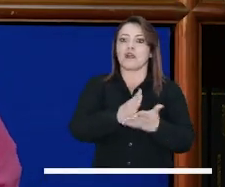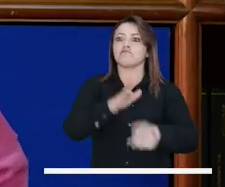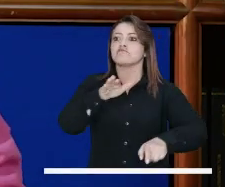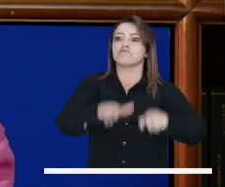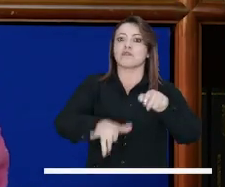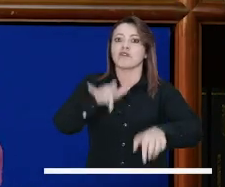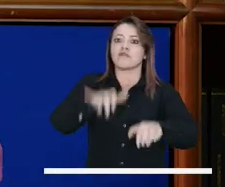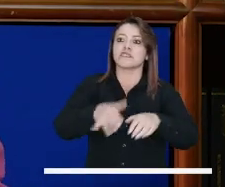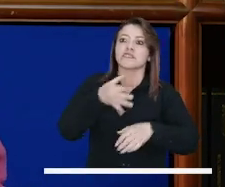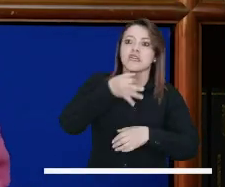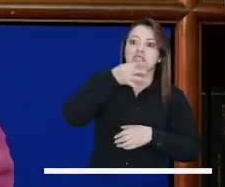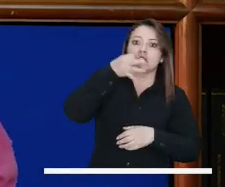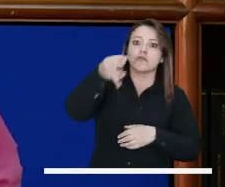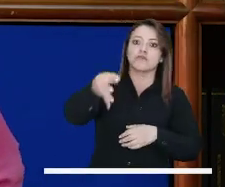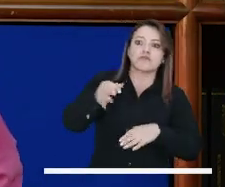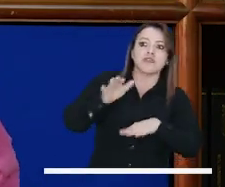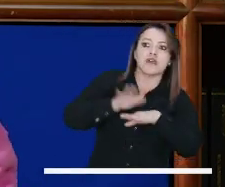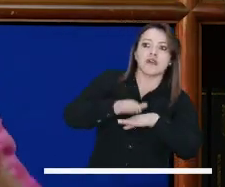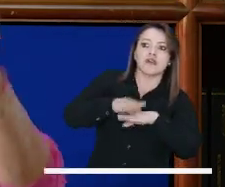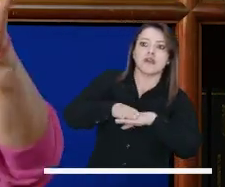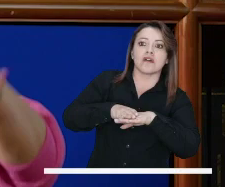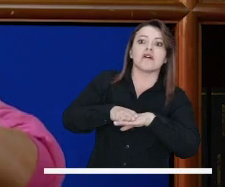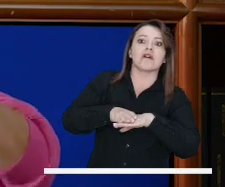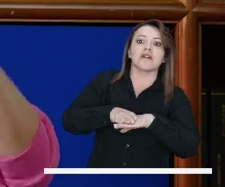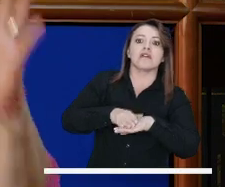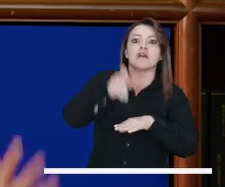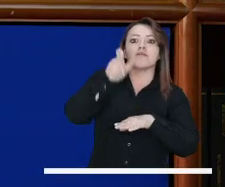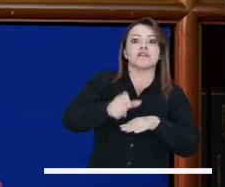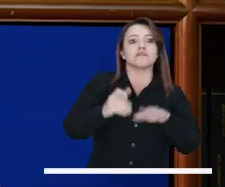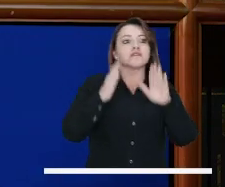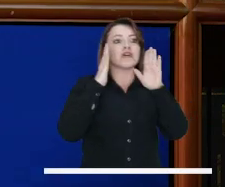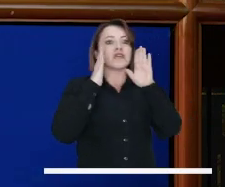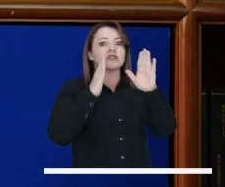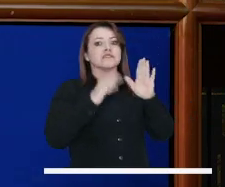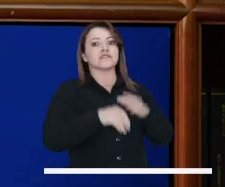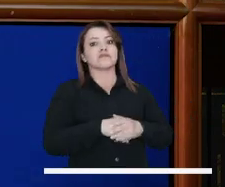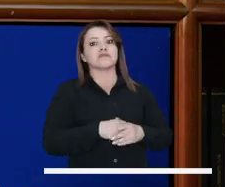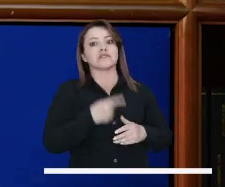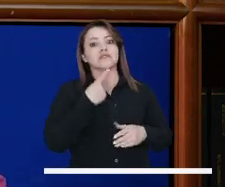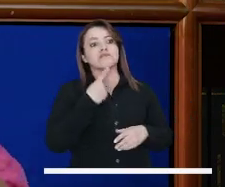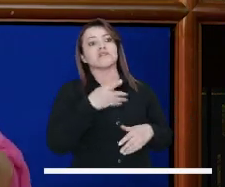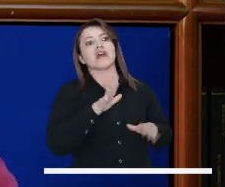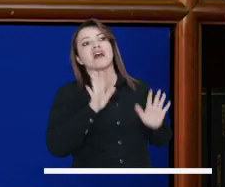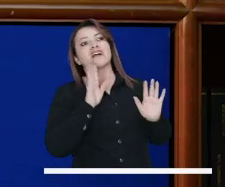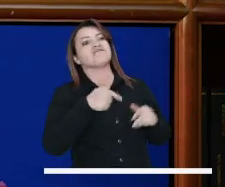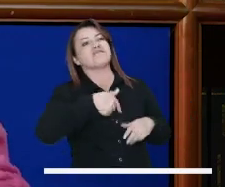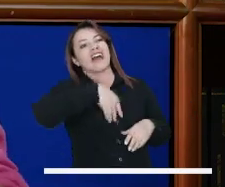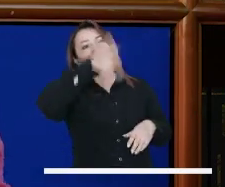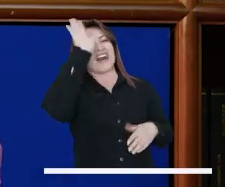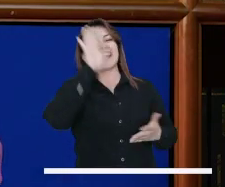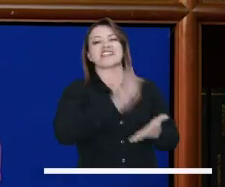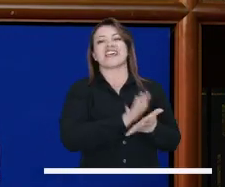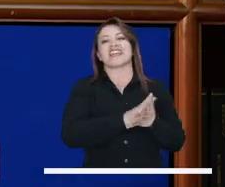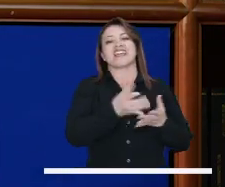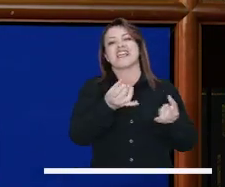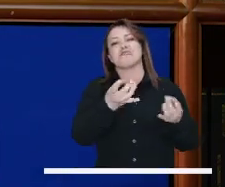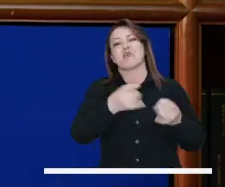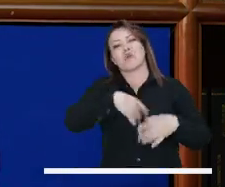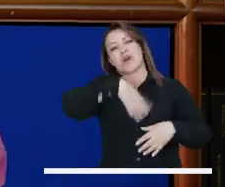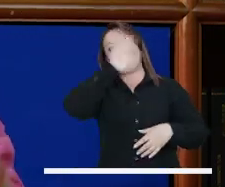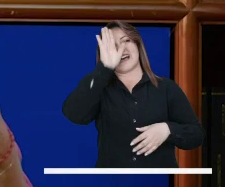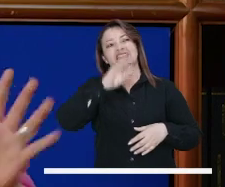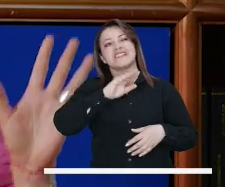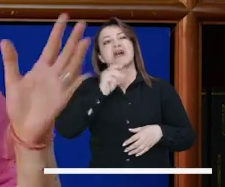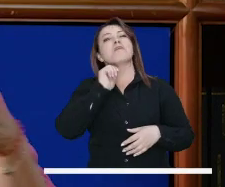dónde. Llega, no sabe dónde. Llega y llega a la oficina donde puede denunciar y quien la atiende primero